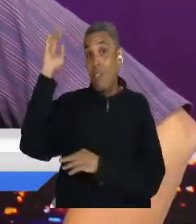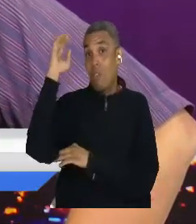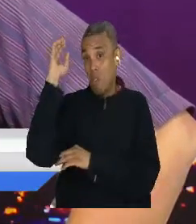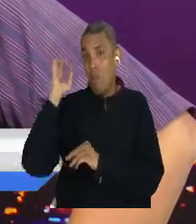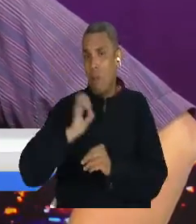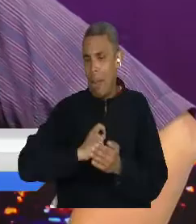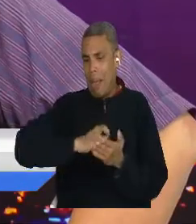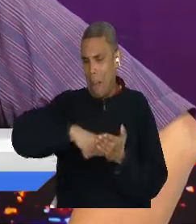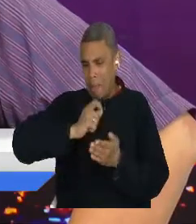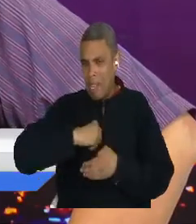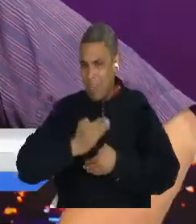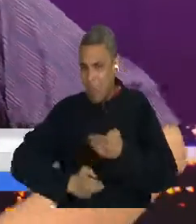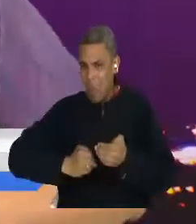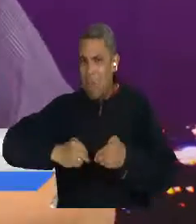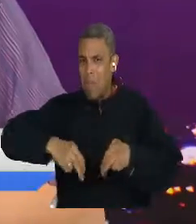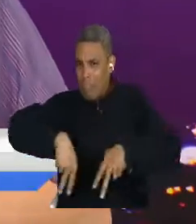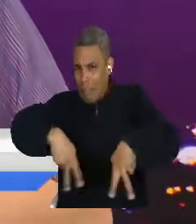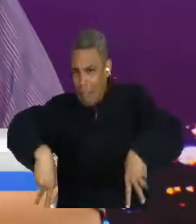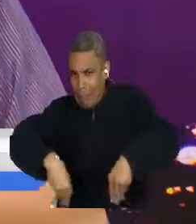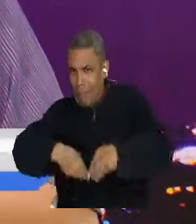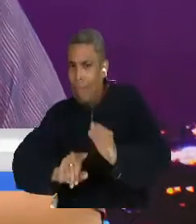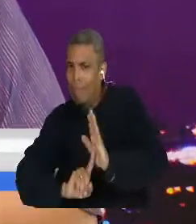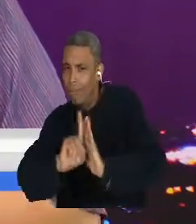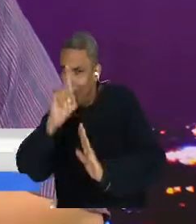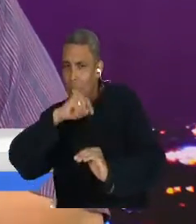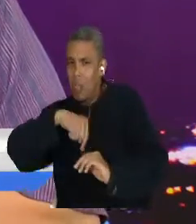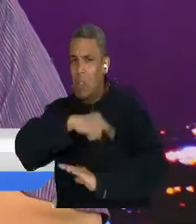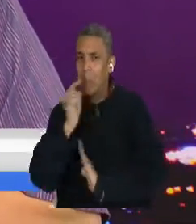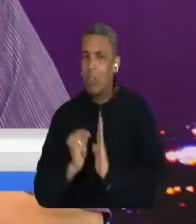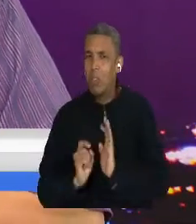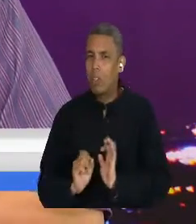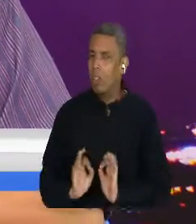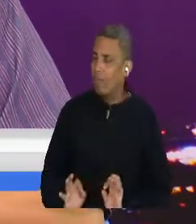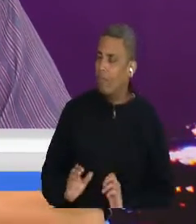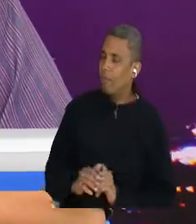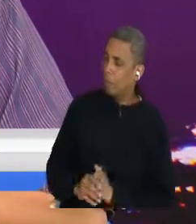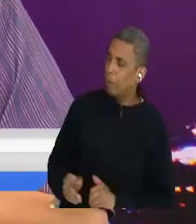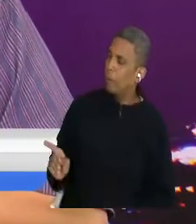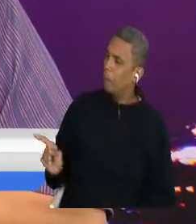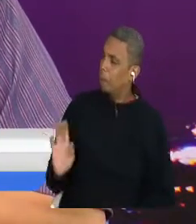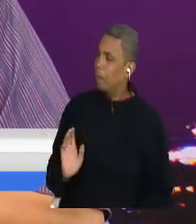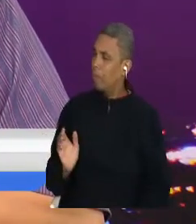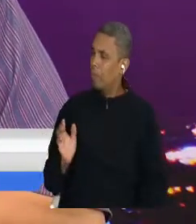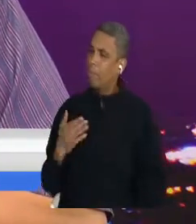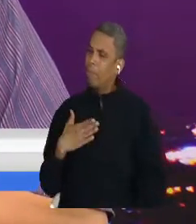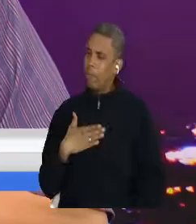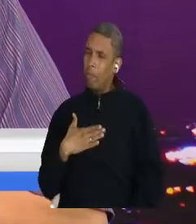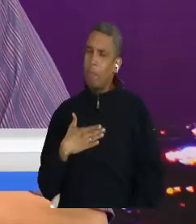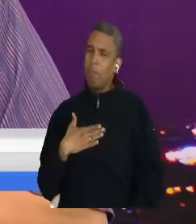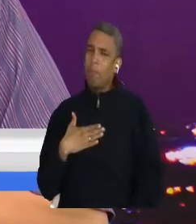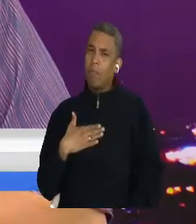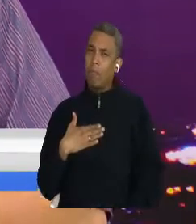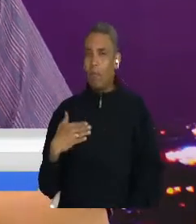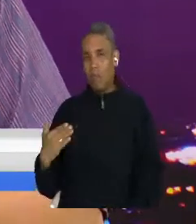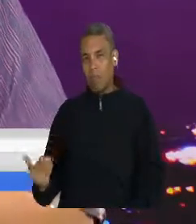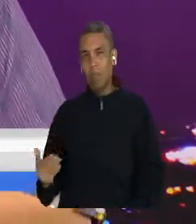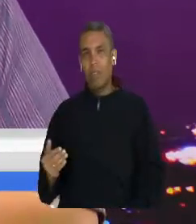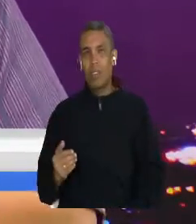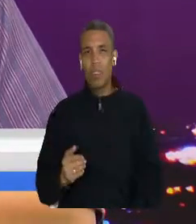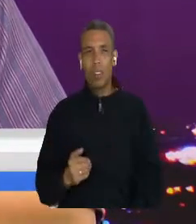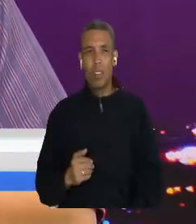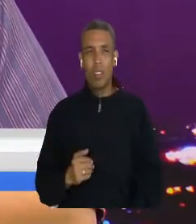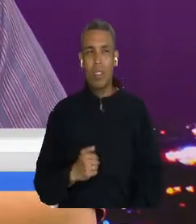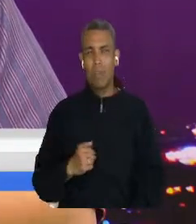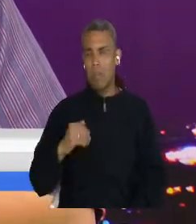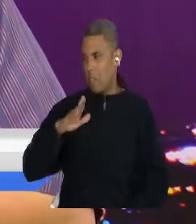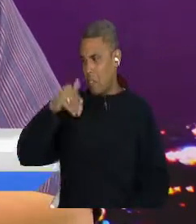ciudadana, que cada vez se ve como más limitada. Muchos temas. Dios nos permitirá tener